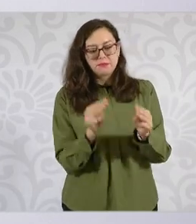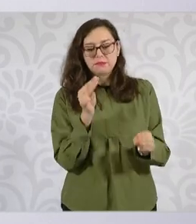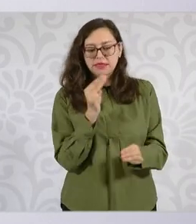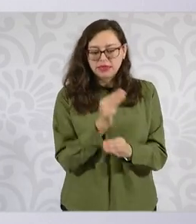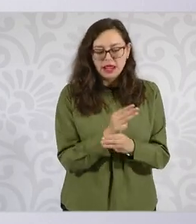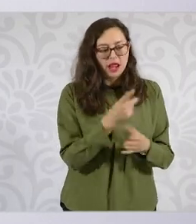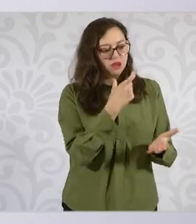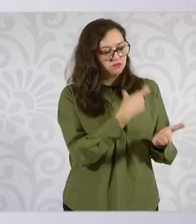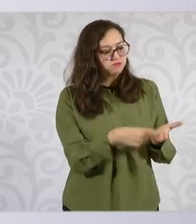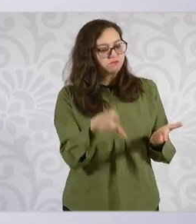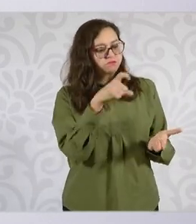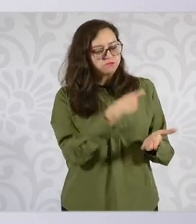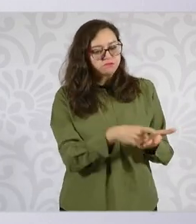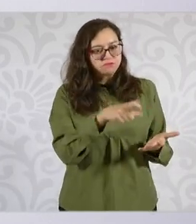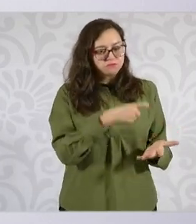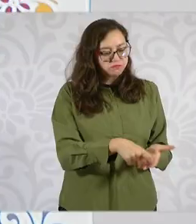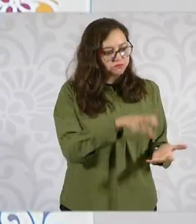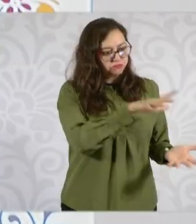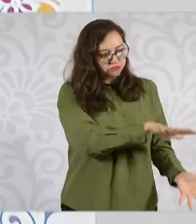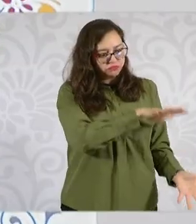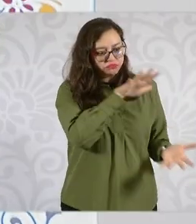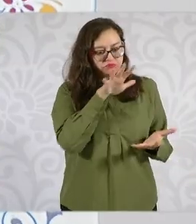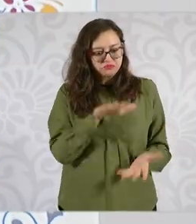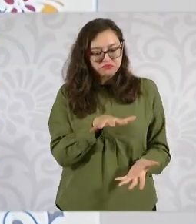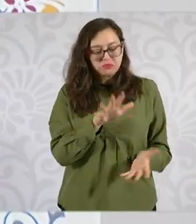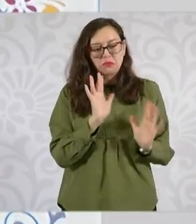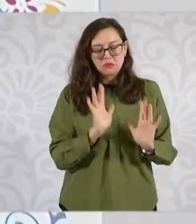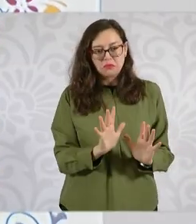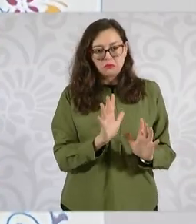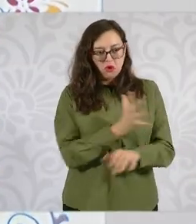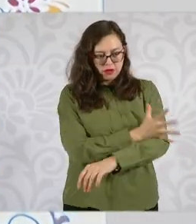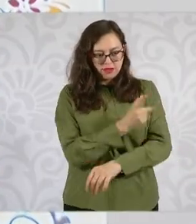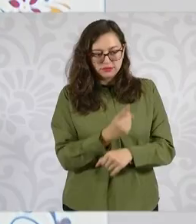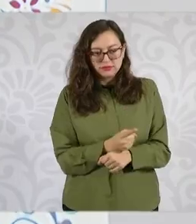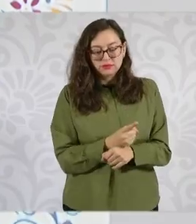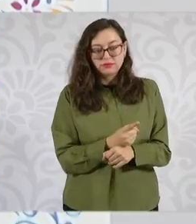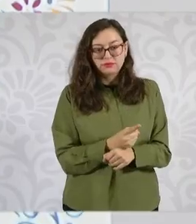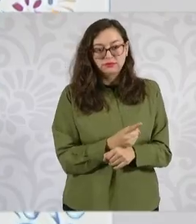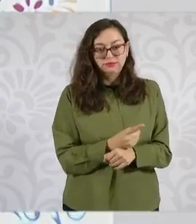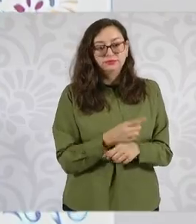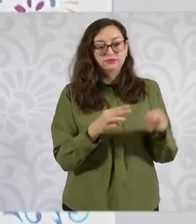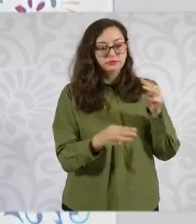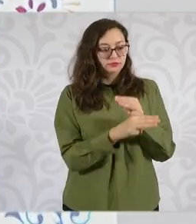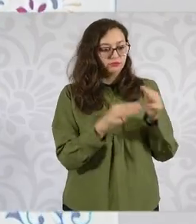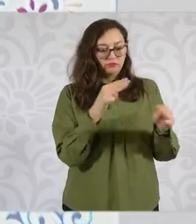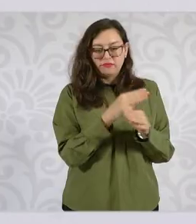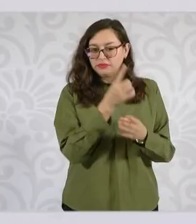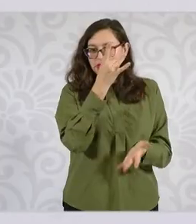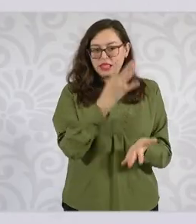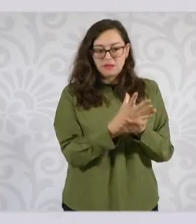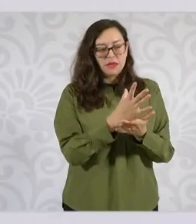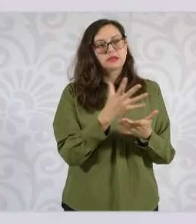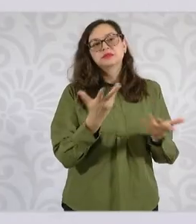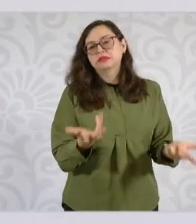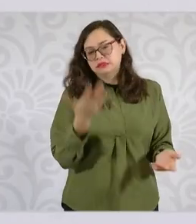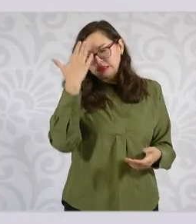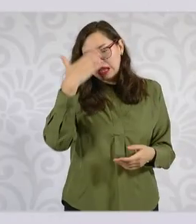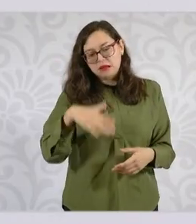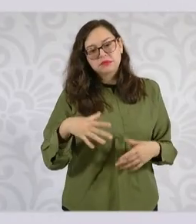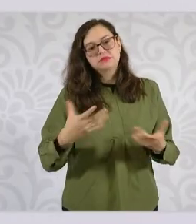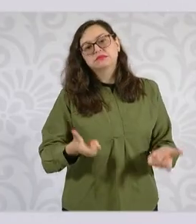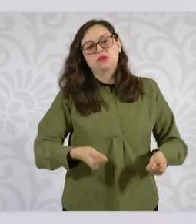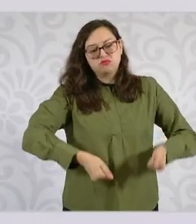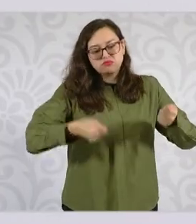transparente para que no haya ningún problema, que adquiera los materiales, cemento, varilla,